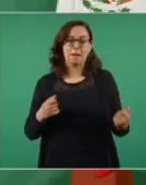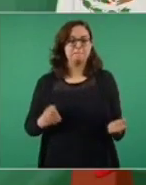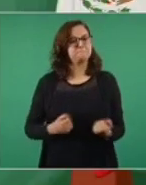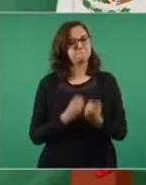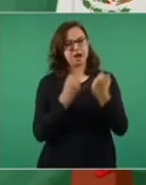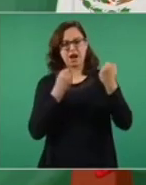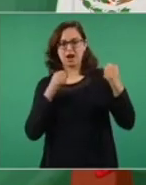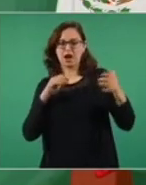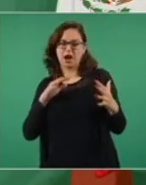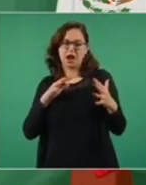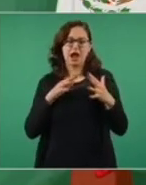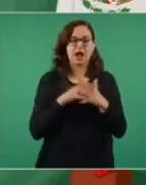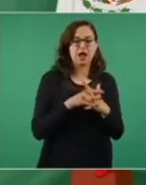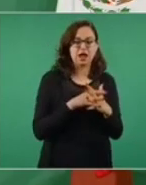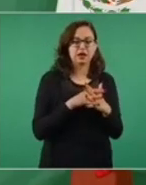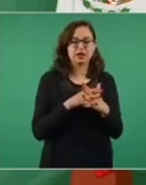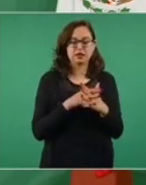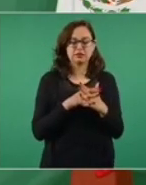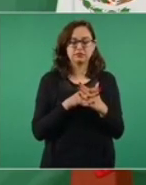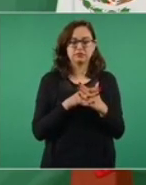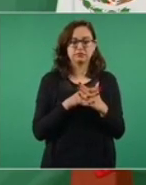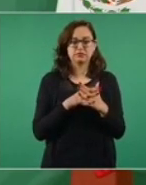a Pinochet